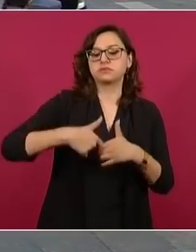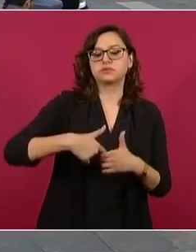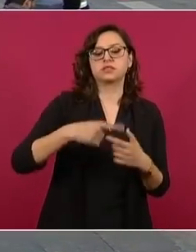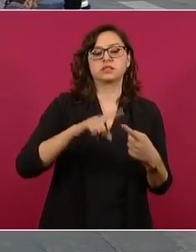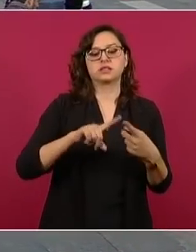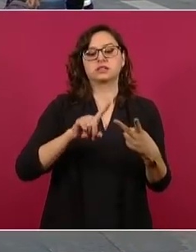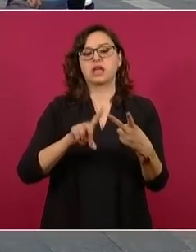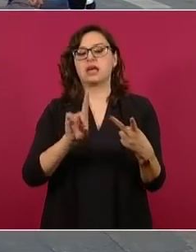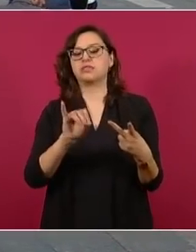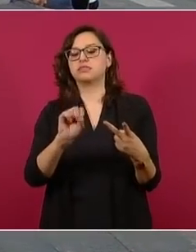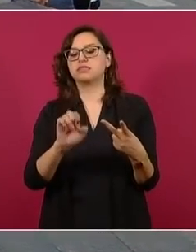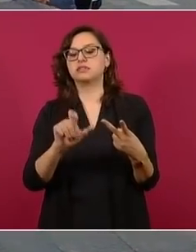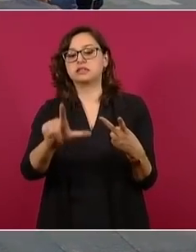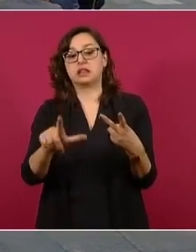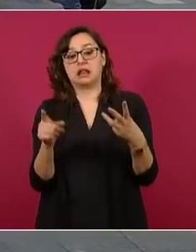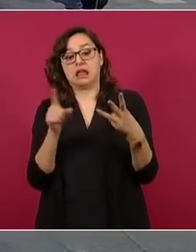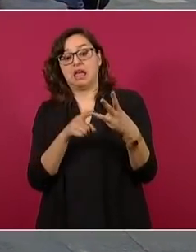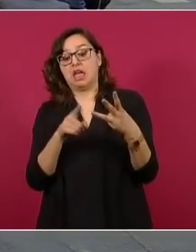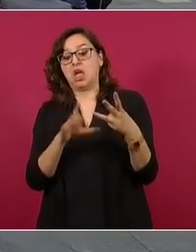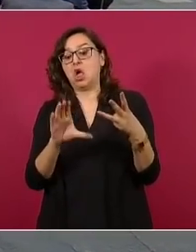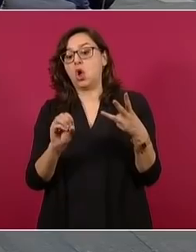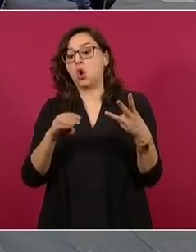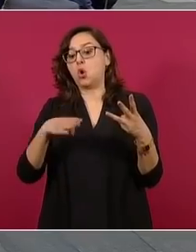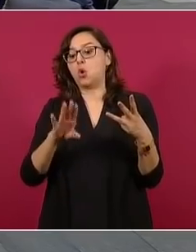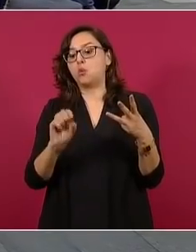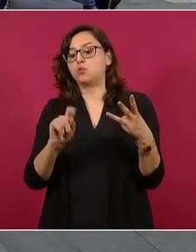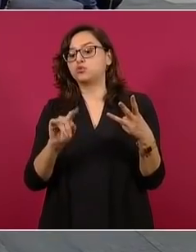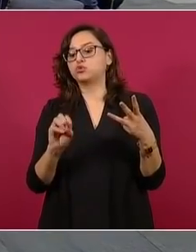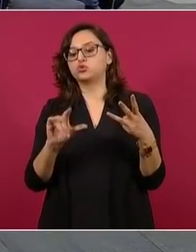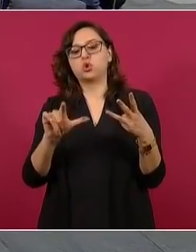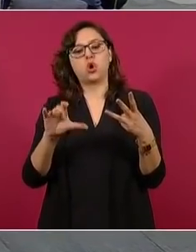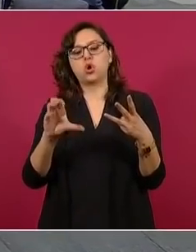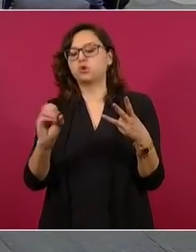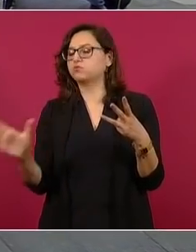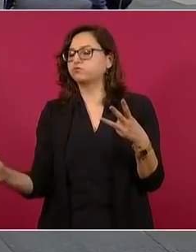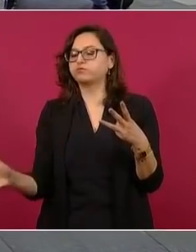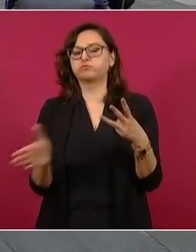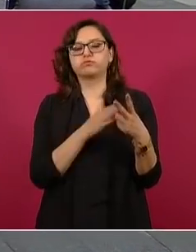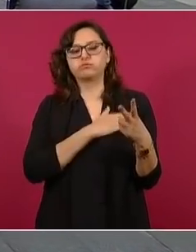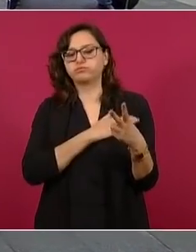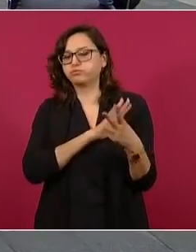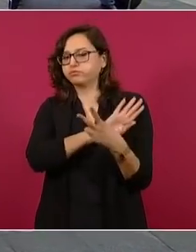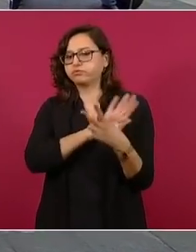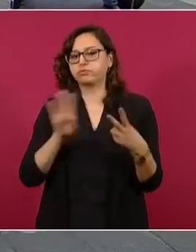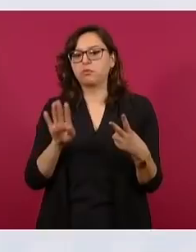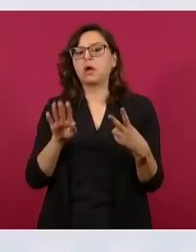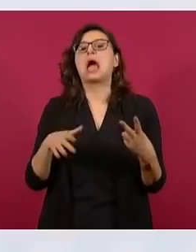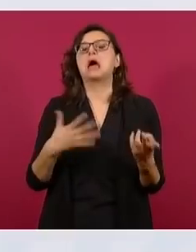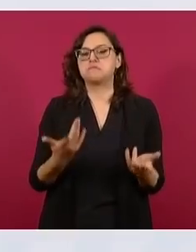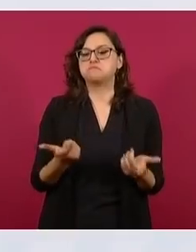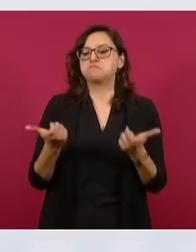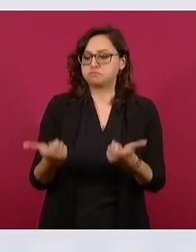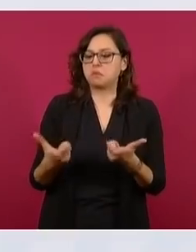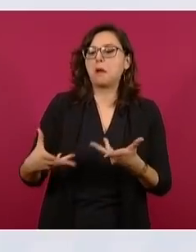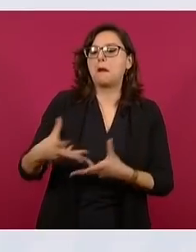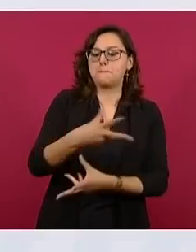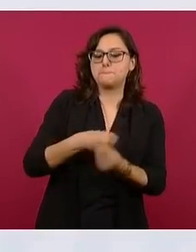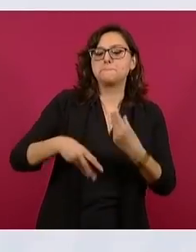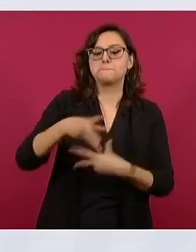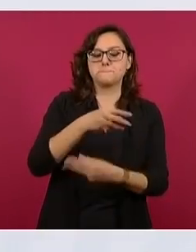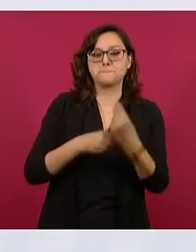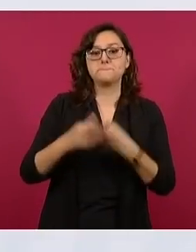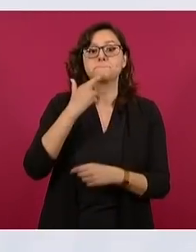combustóleo, así obtendremos mayor rentabilidad económica y reduciremos las